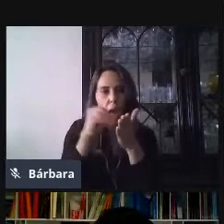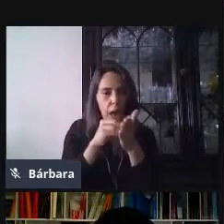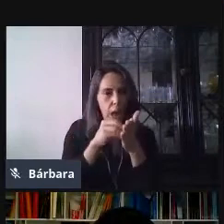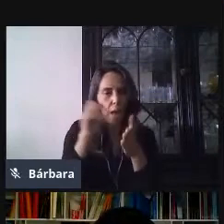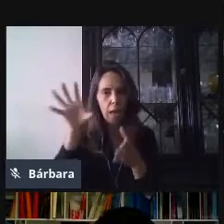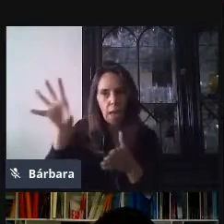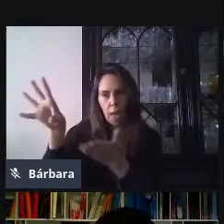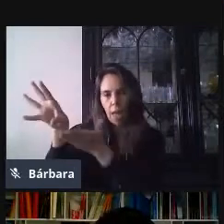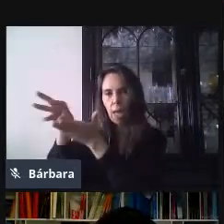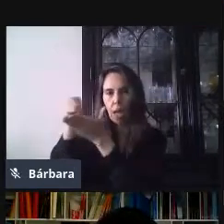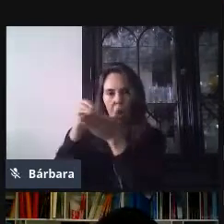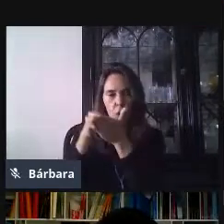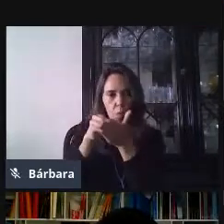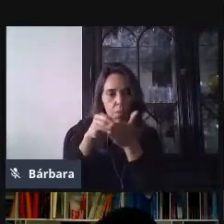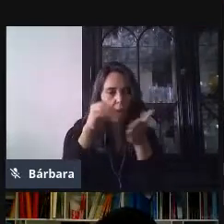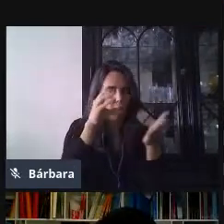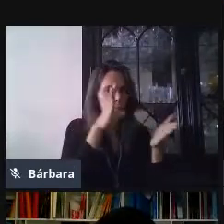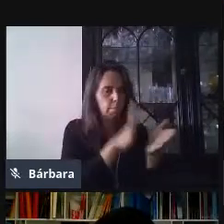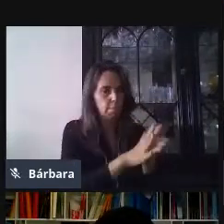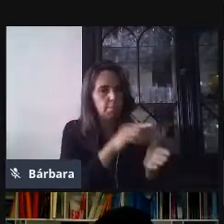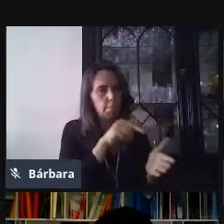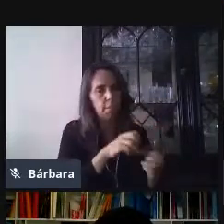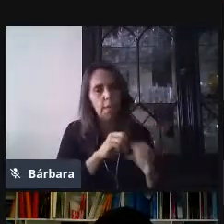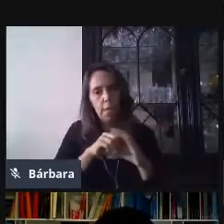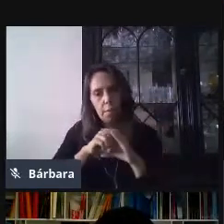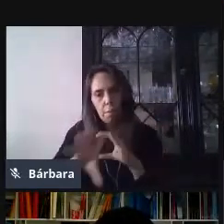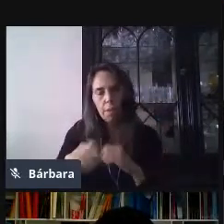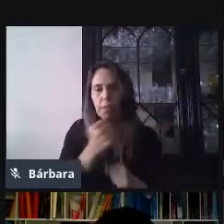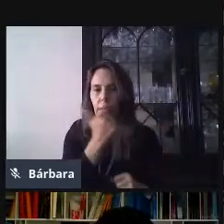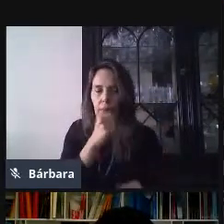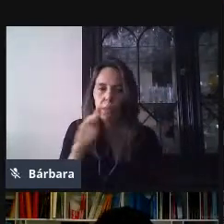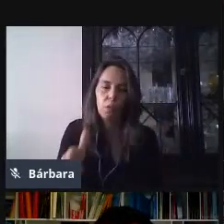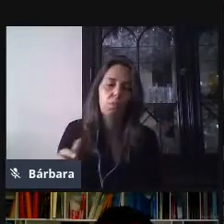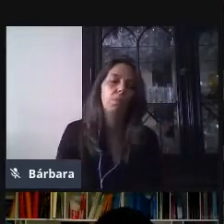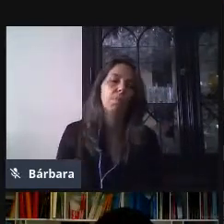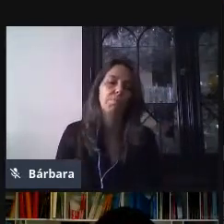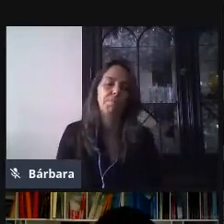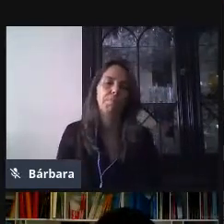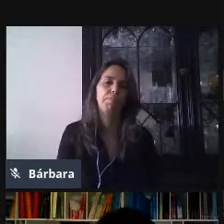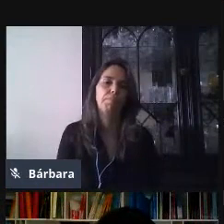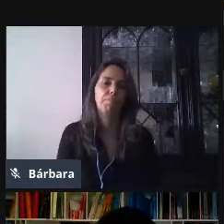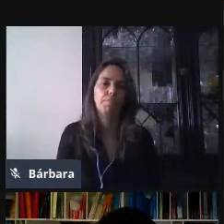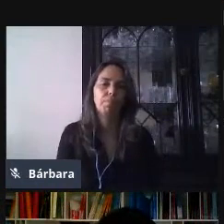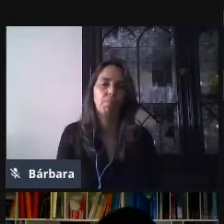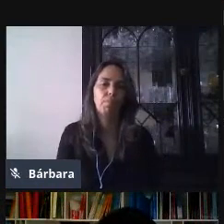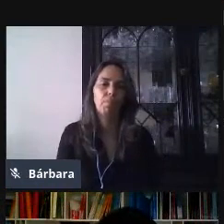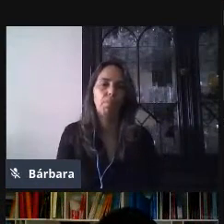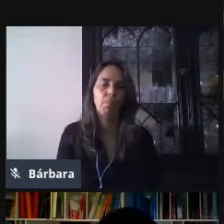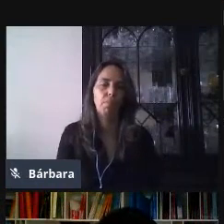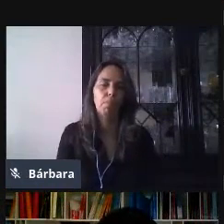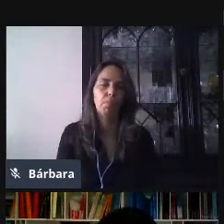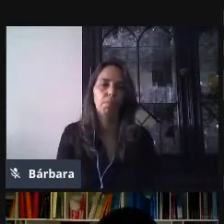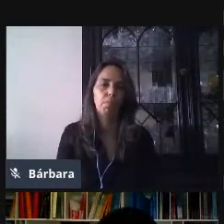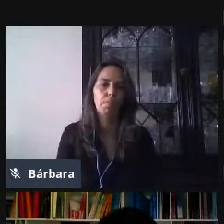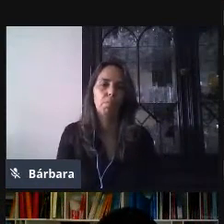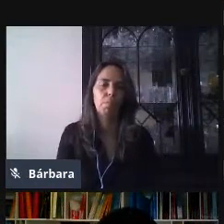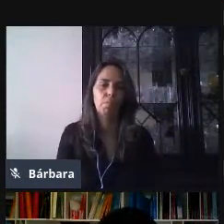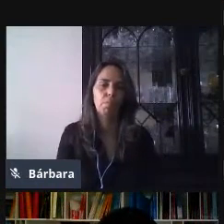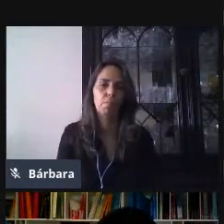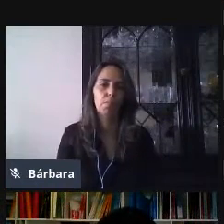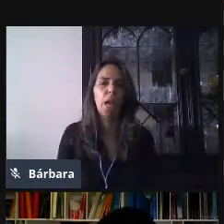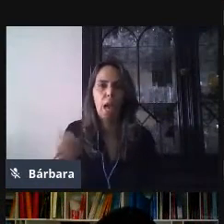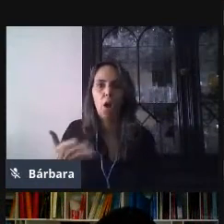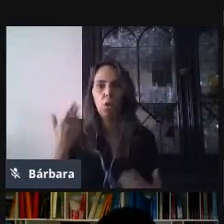copiar, que aparece del lado derecho. Igual Israel nos puede comentar, pero quería hacer esa referencia porque son preguntas que actualmente en el chat nos están